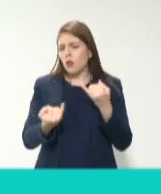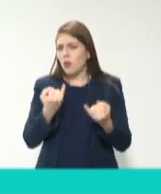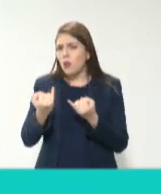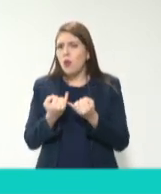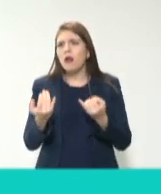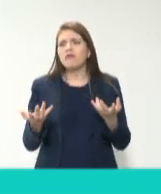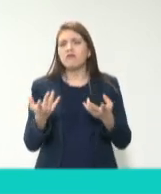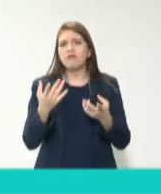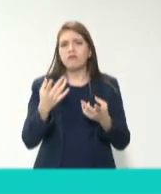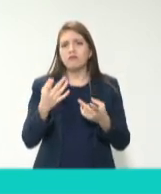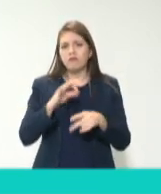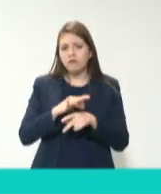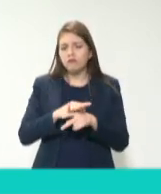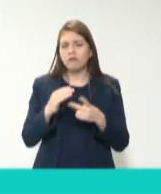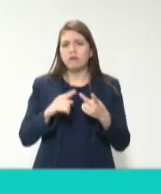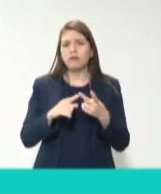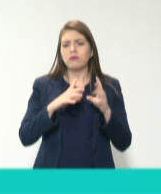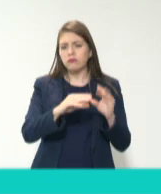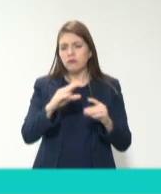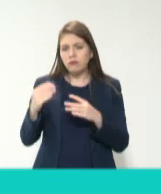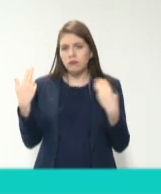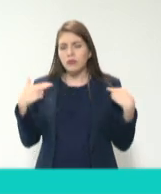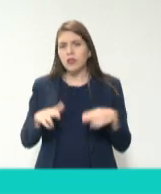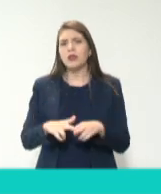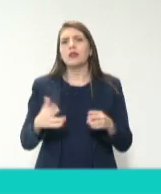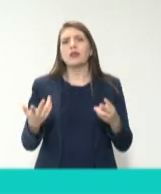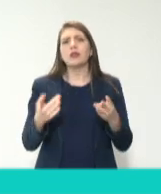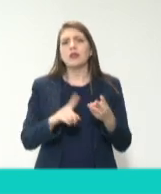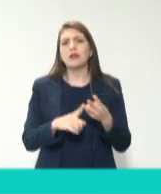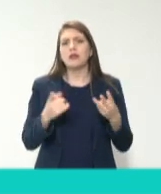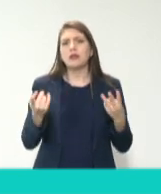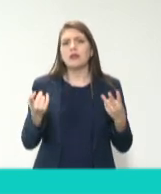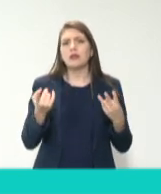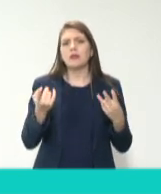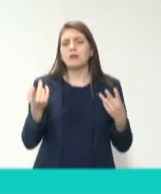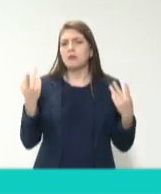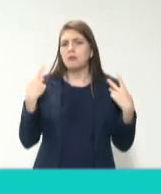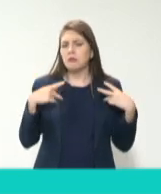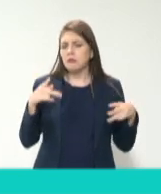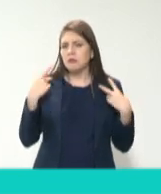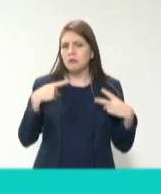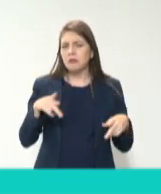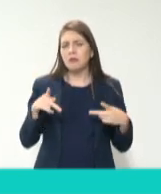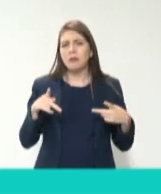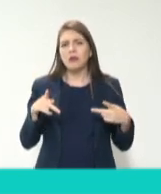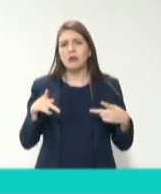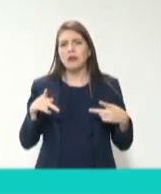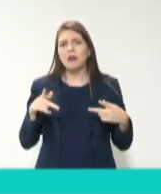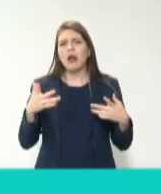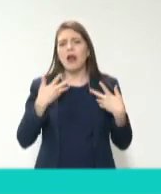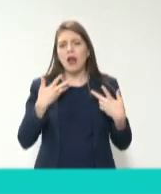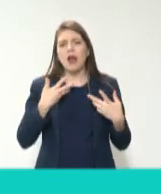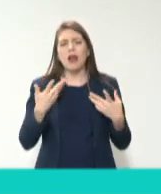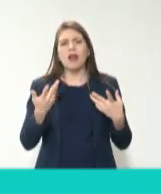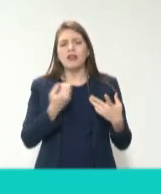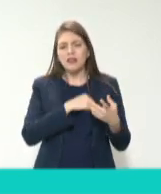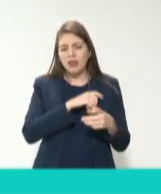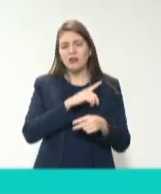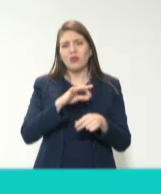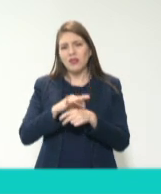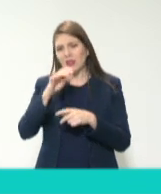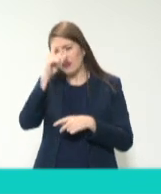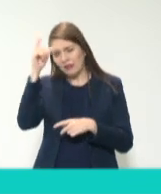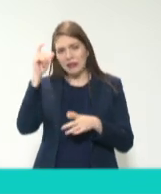doctores, educadores, informáticos, gente que se dedica a la salud, enfermeros, médicos.